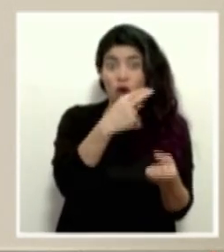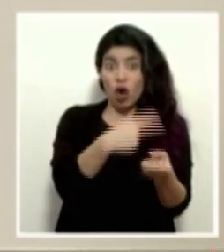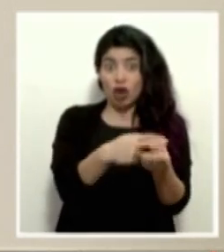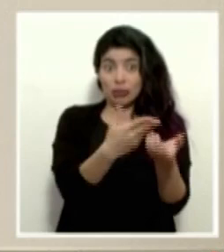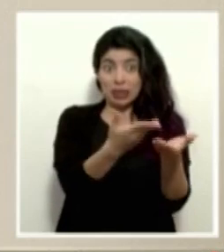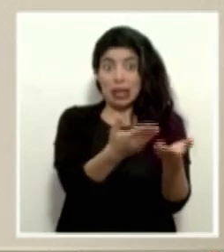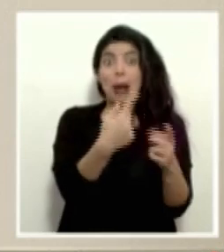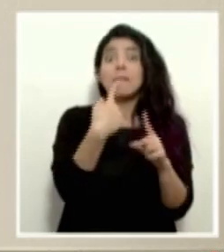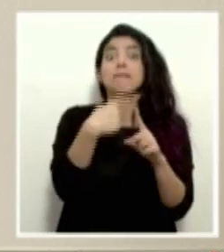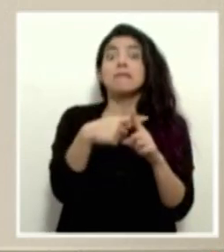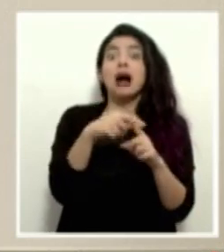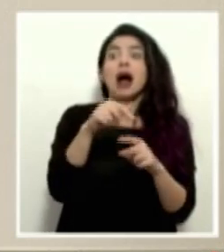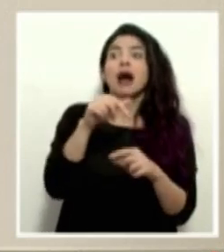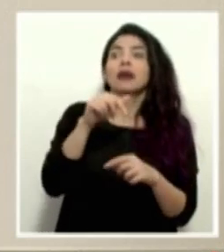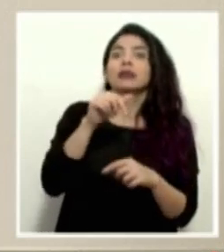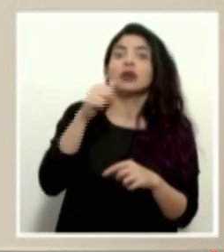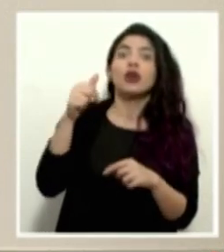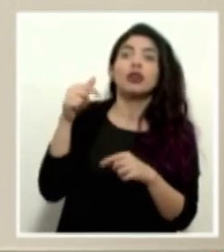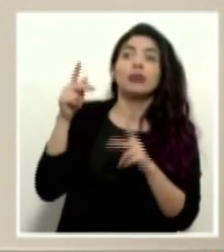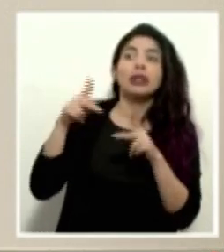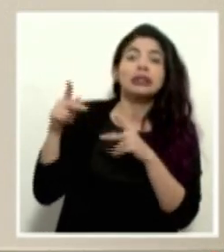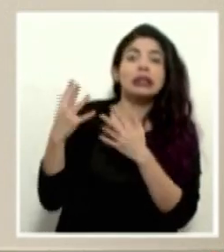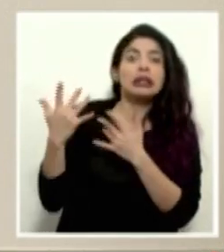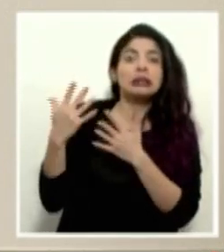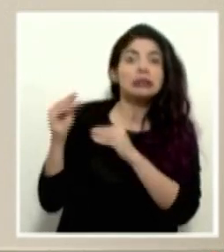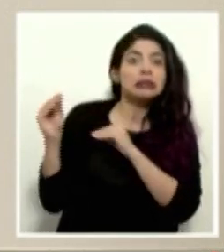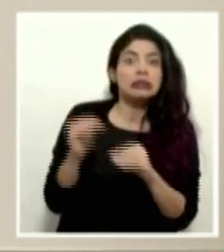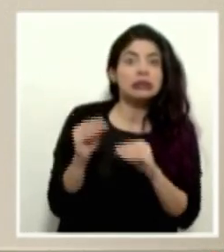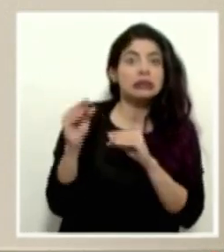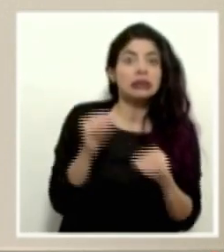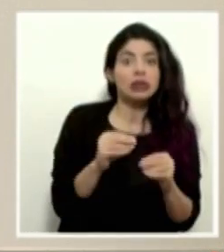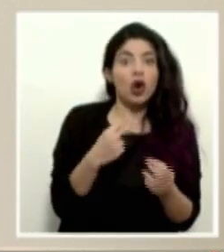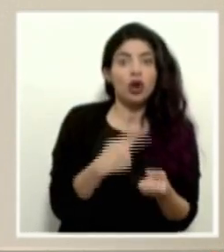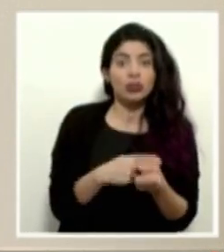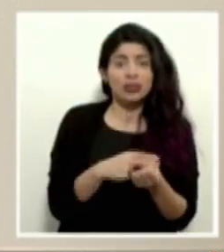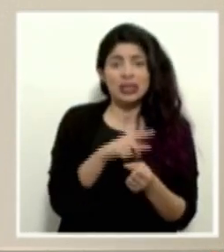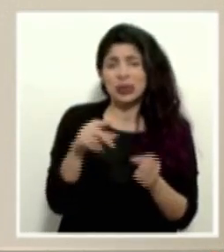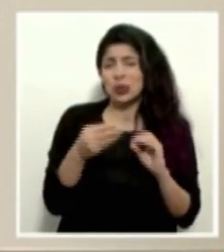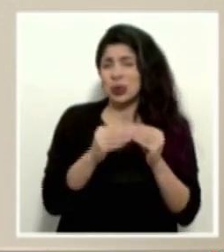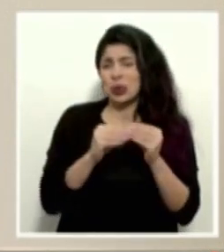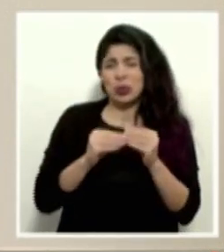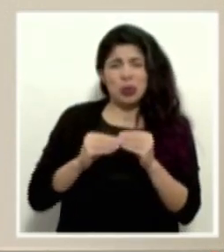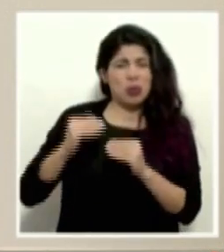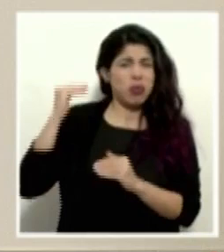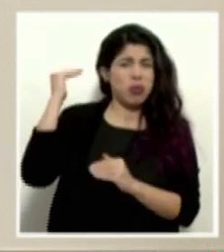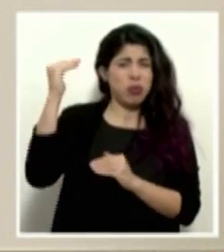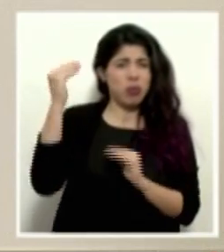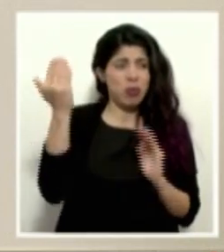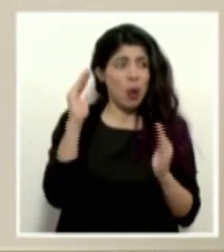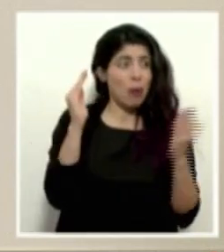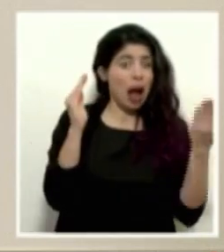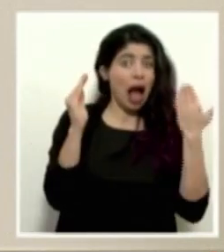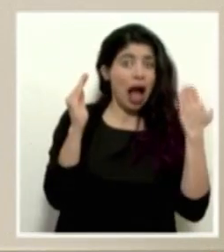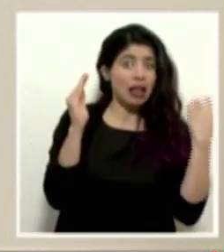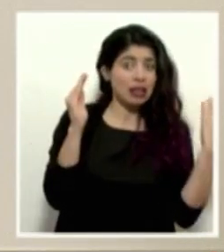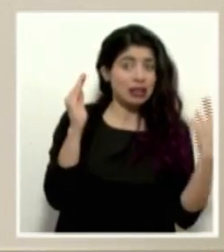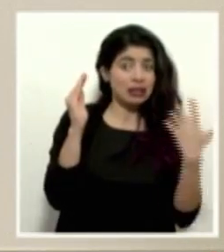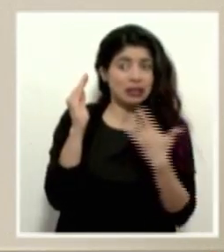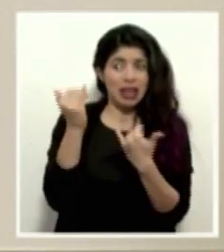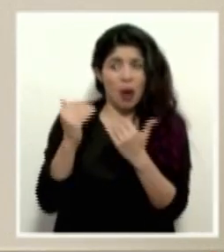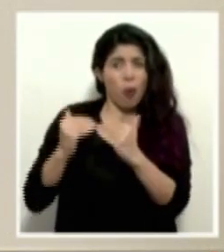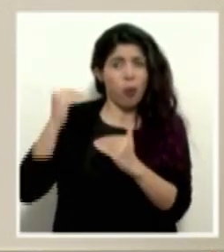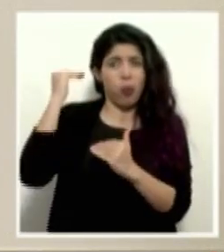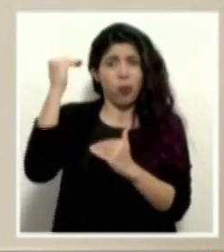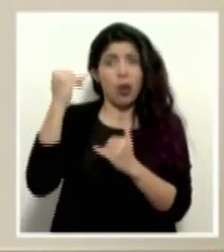confirmadas, más las que pueden estar hospitalizadas esperando la confirmación, es un número súper elevado para lo que hemos manejado hasta el momento y que va en